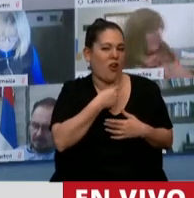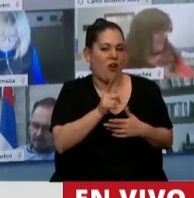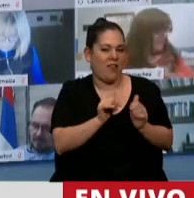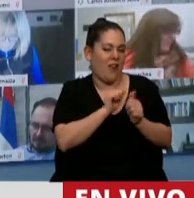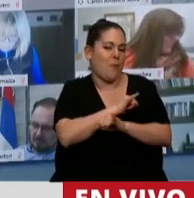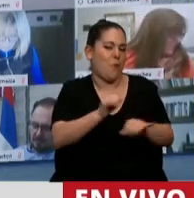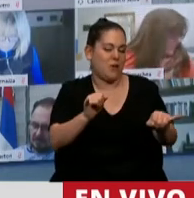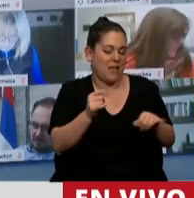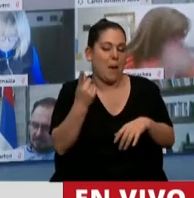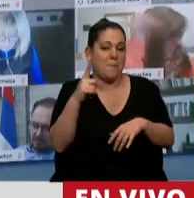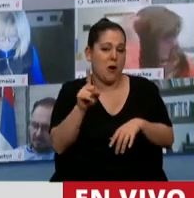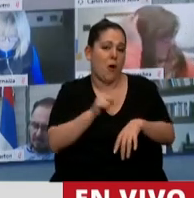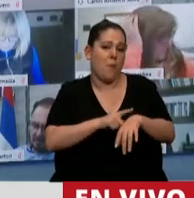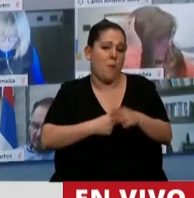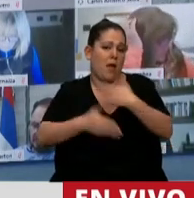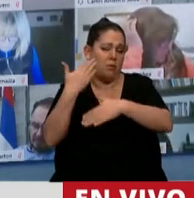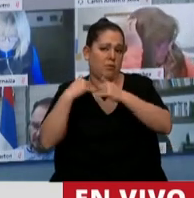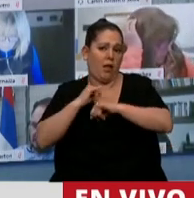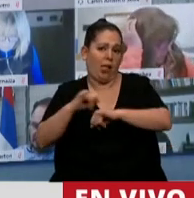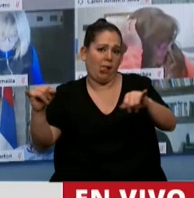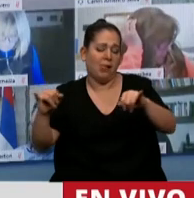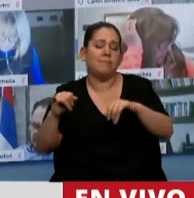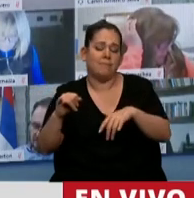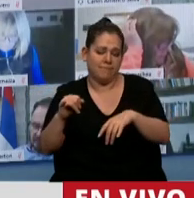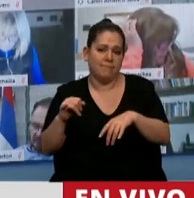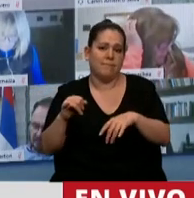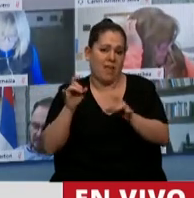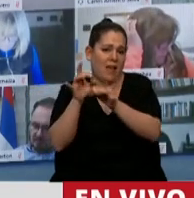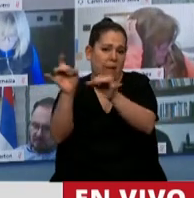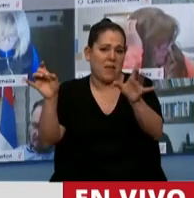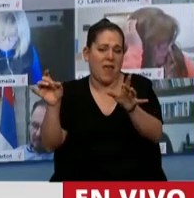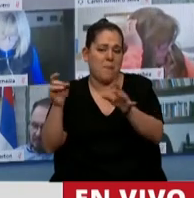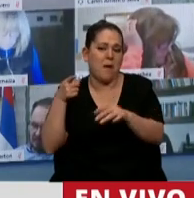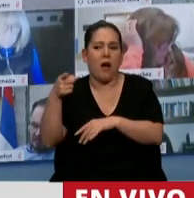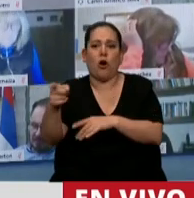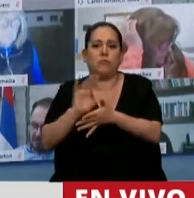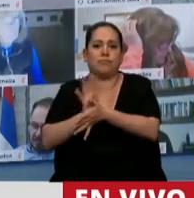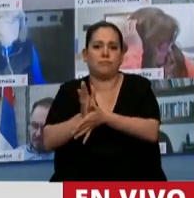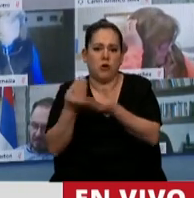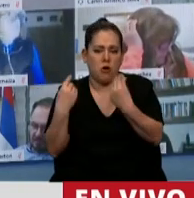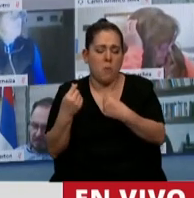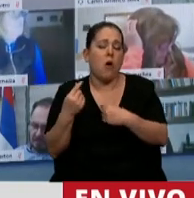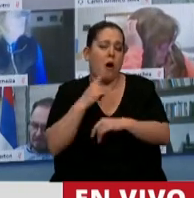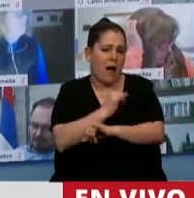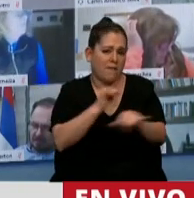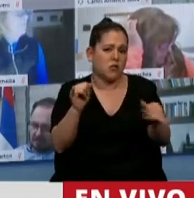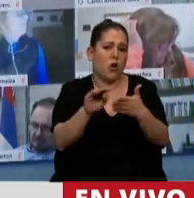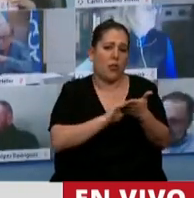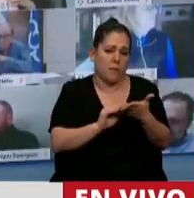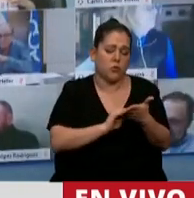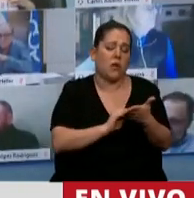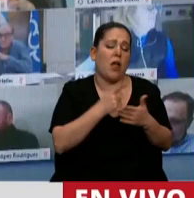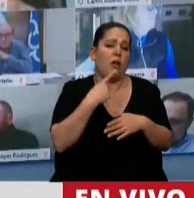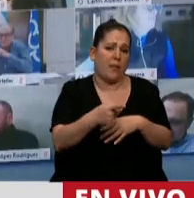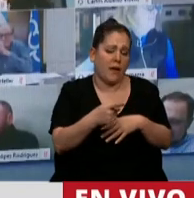fracasó. Y tengo que darle algunas malas noticias a los diputados que dijeron, como el preopinante, que teníamos los niveles más altos del mundo en